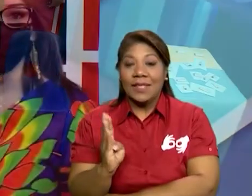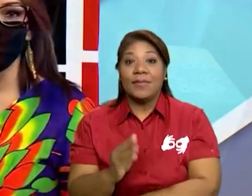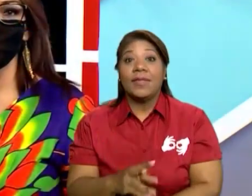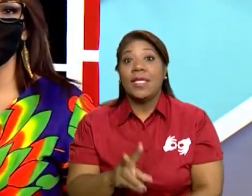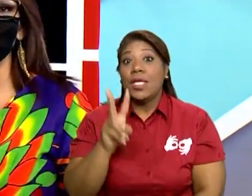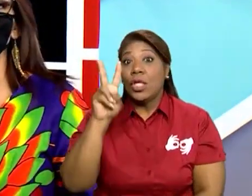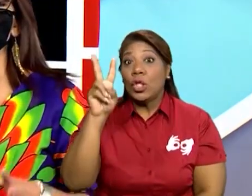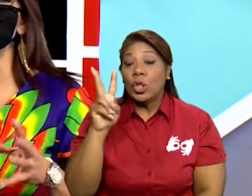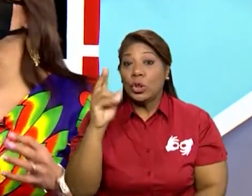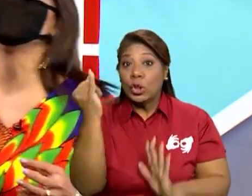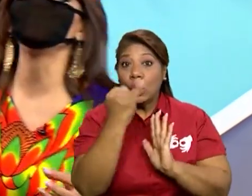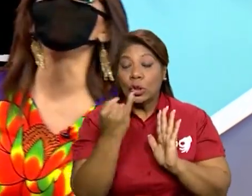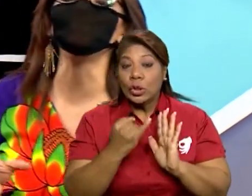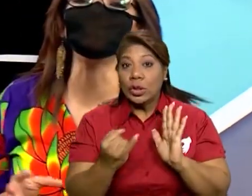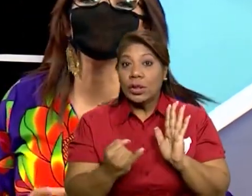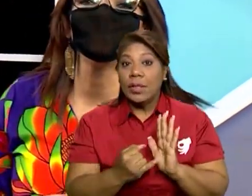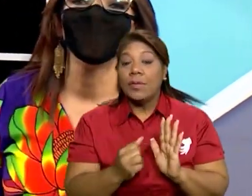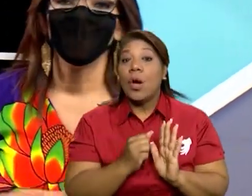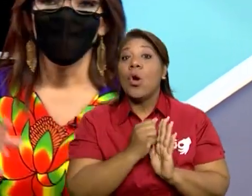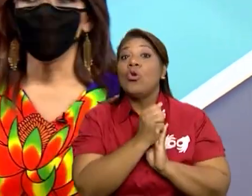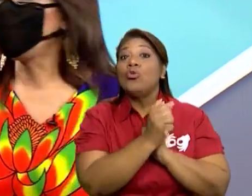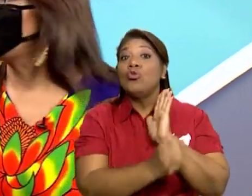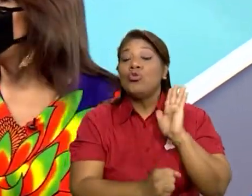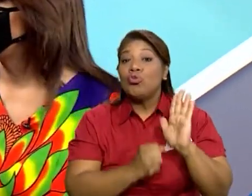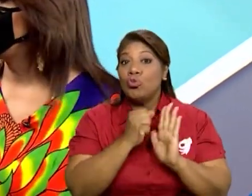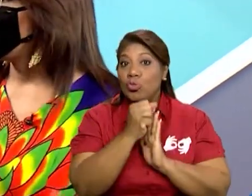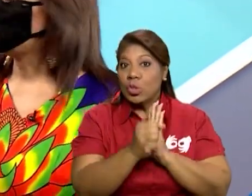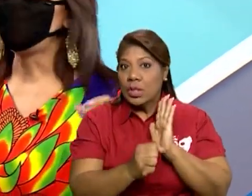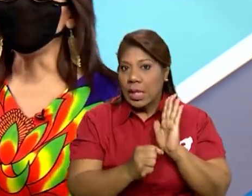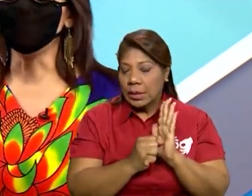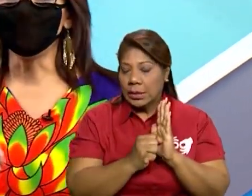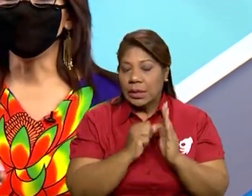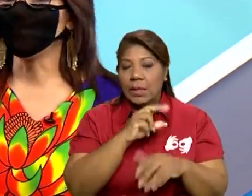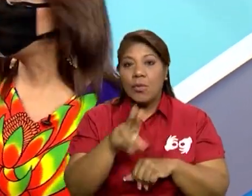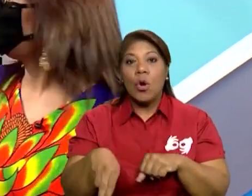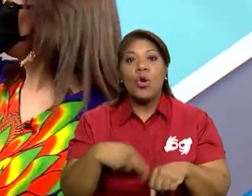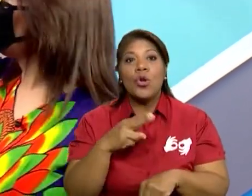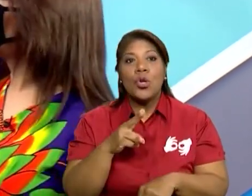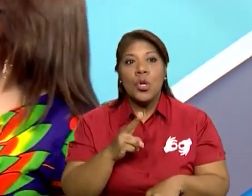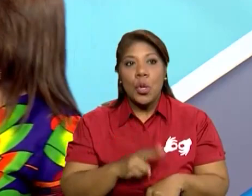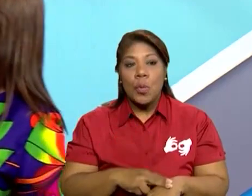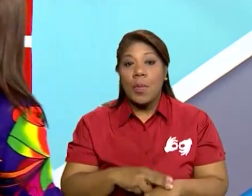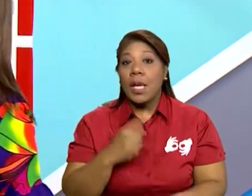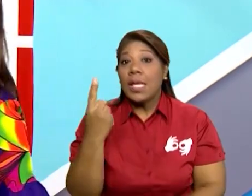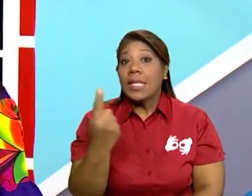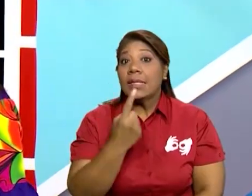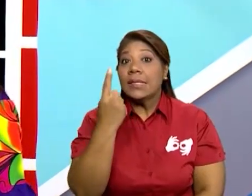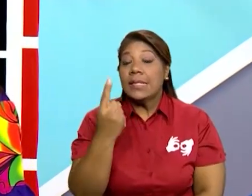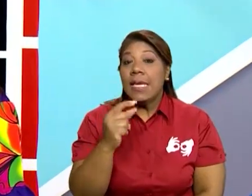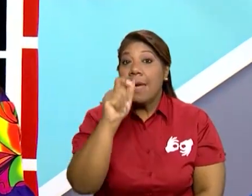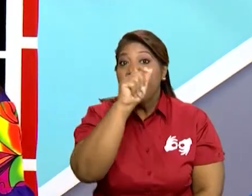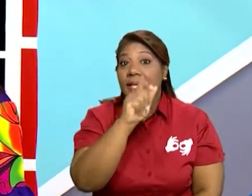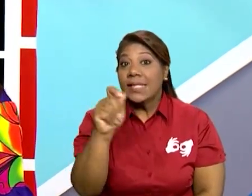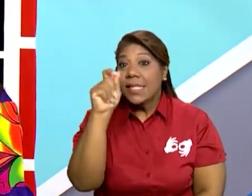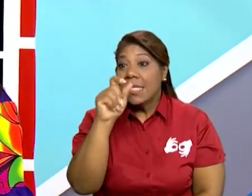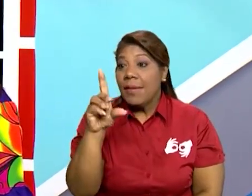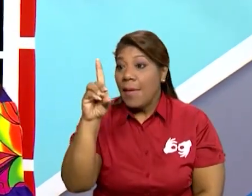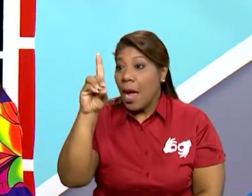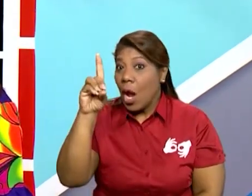delfín son sustantivos comunes. Por lo tanto, se escriben con D